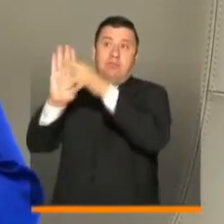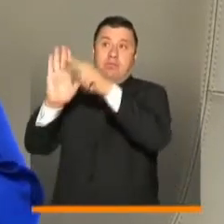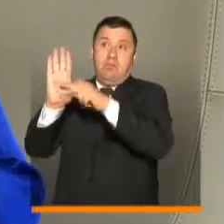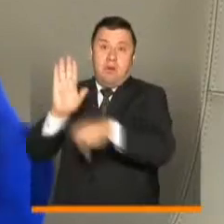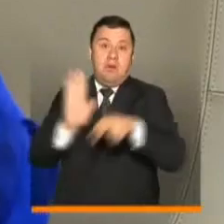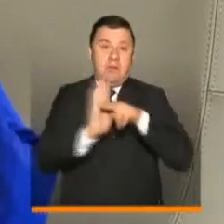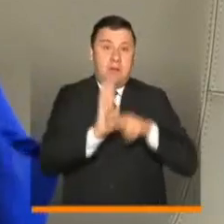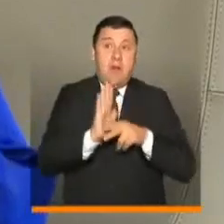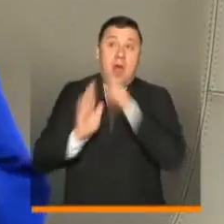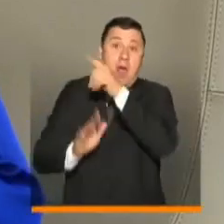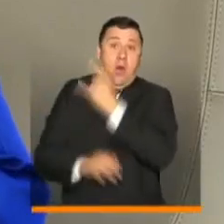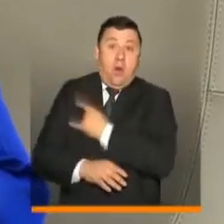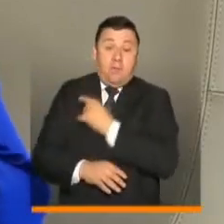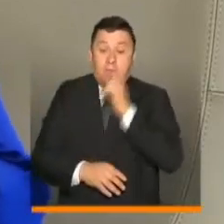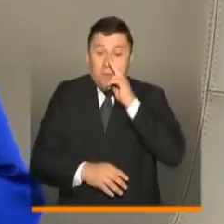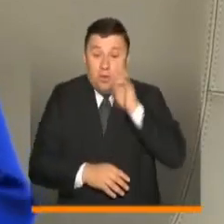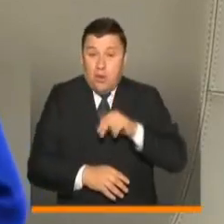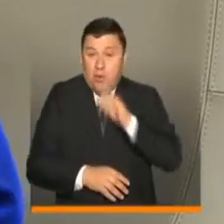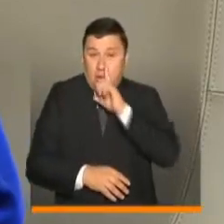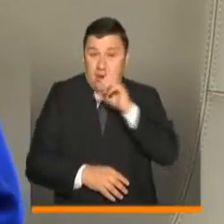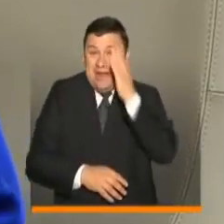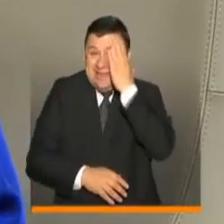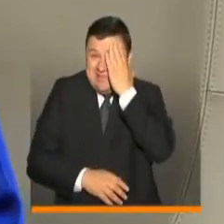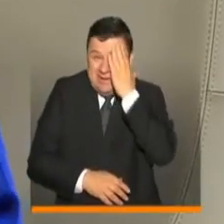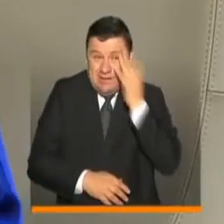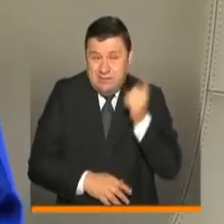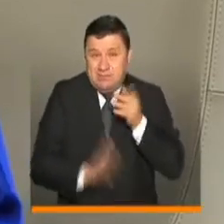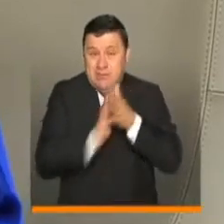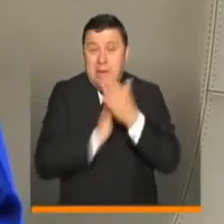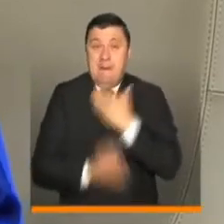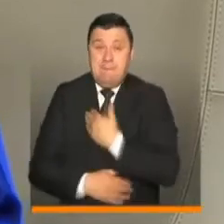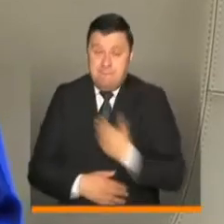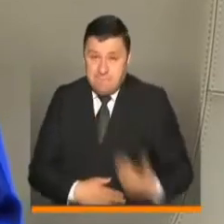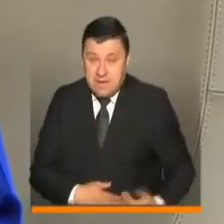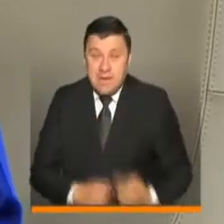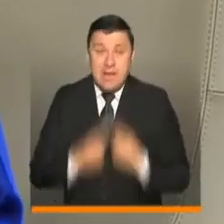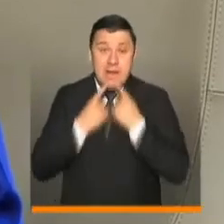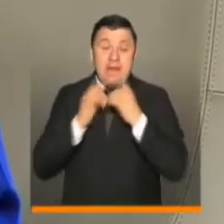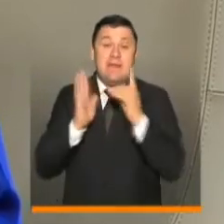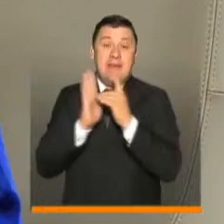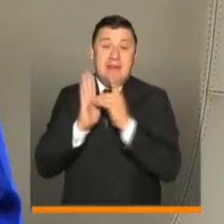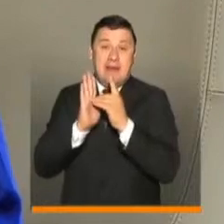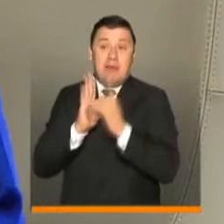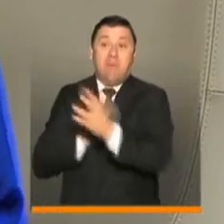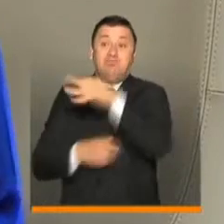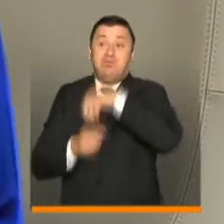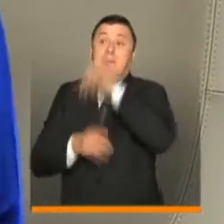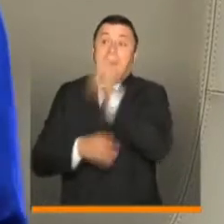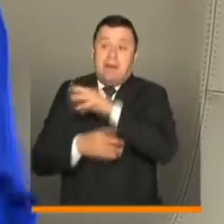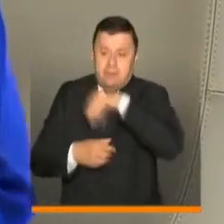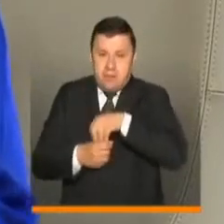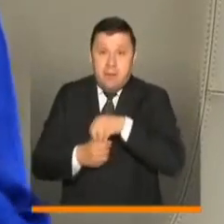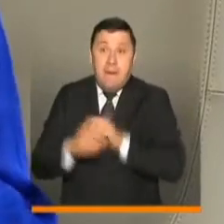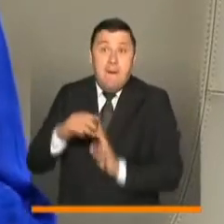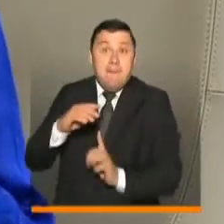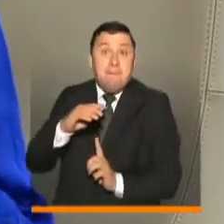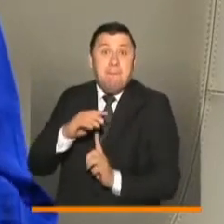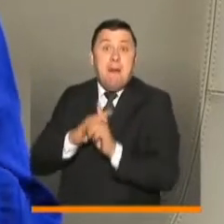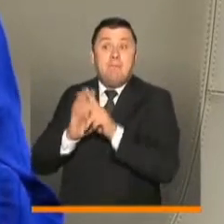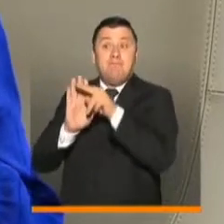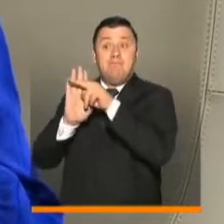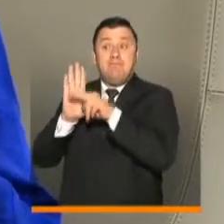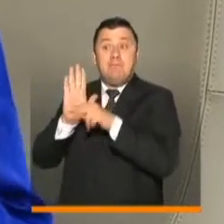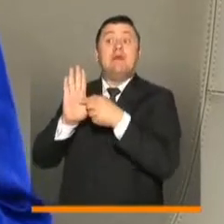educación superior. Junio y julio, como usted bien lo mencionó, presidente, y como se dijo en el decreto de aislamiento, se activan con todos los